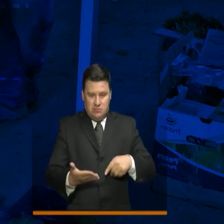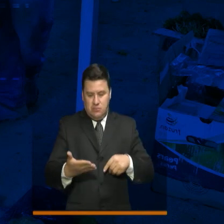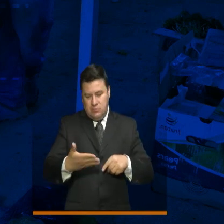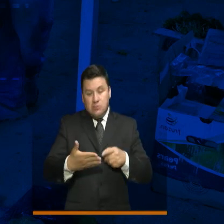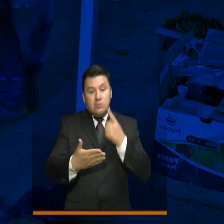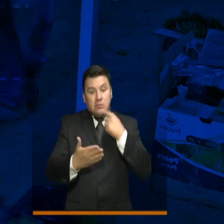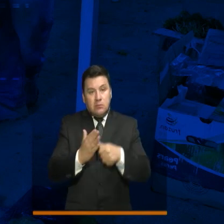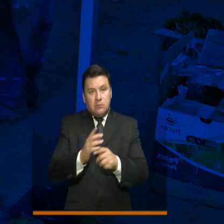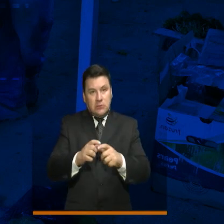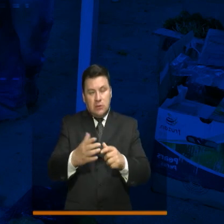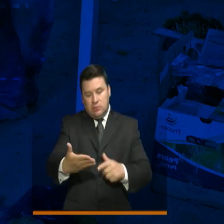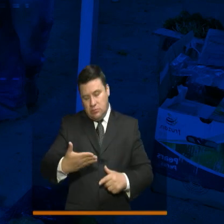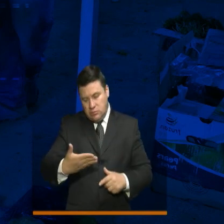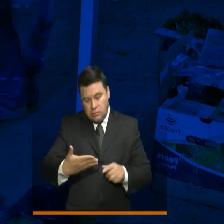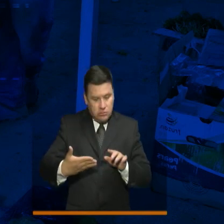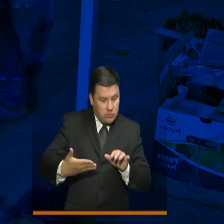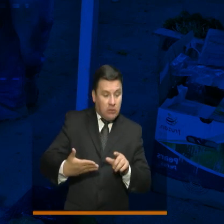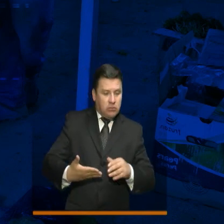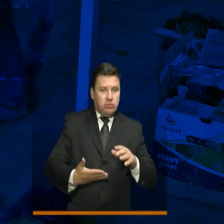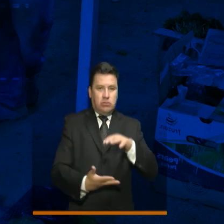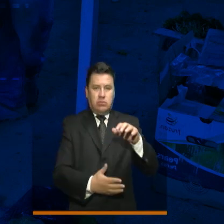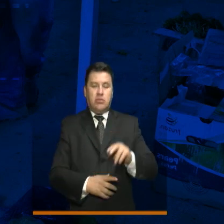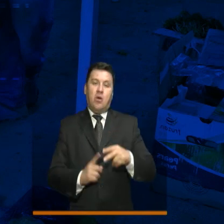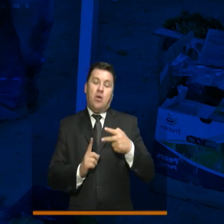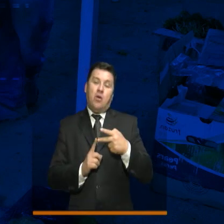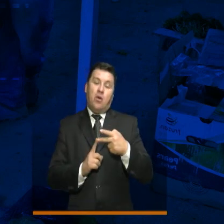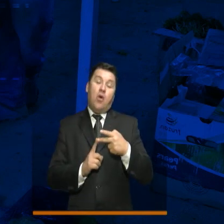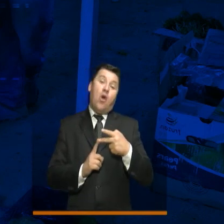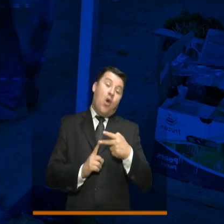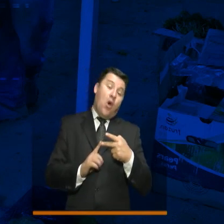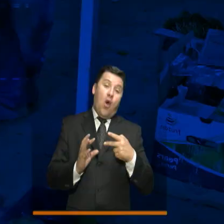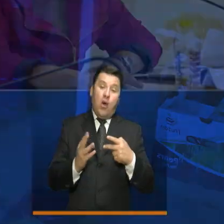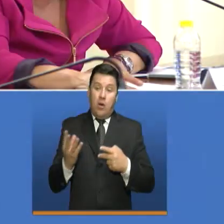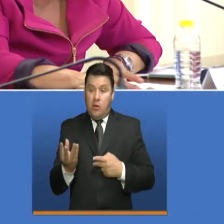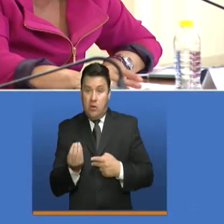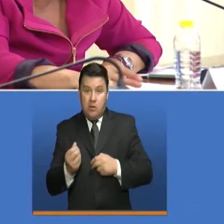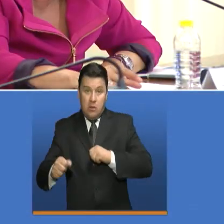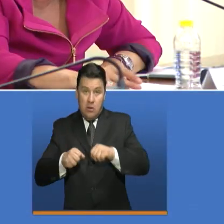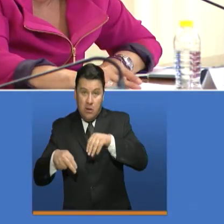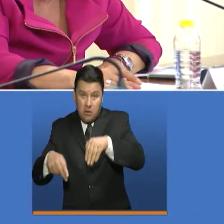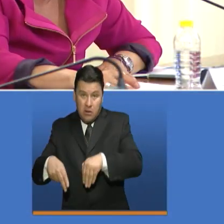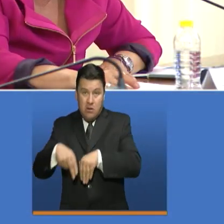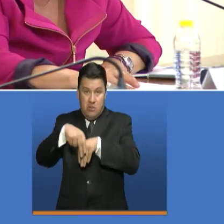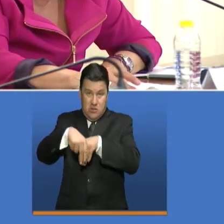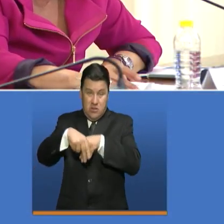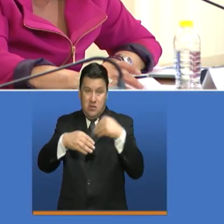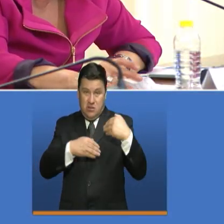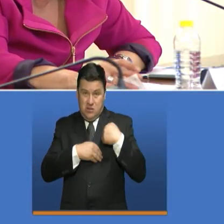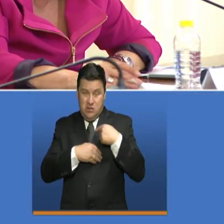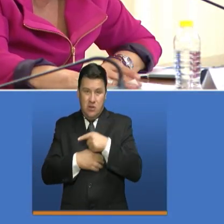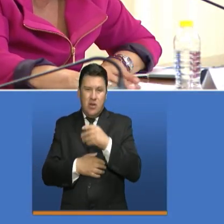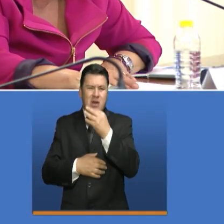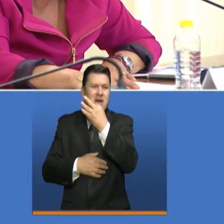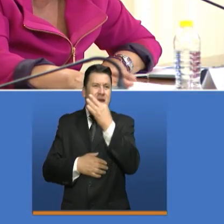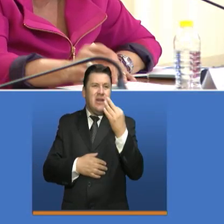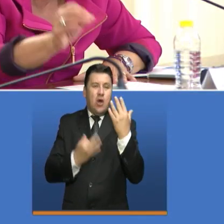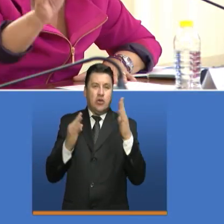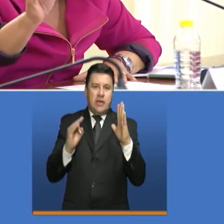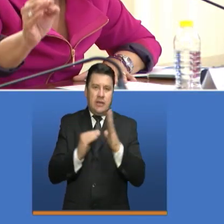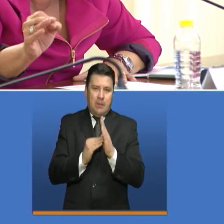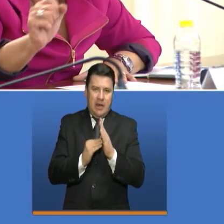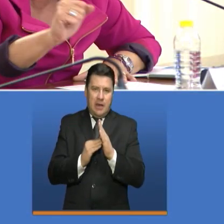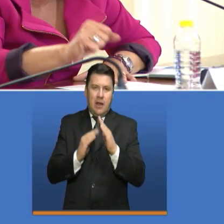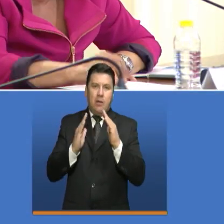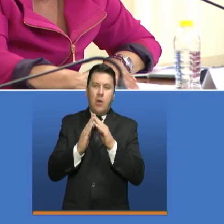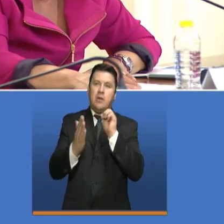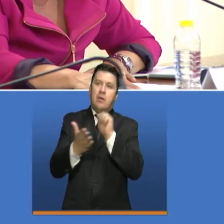mercado. Dos, a través de la Unidad Nacional de Gestión de Riesgo, que van 380 mil de